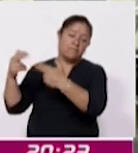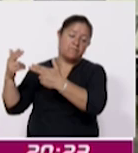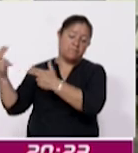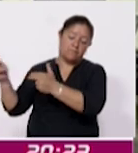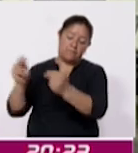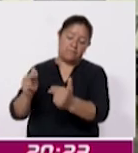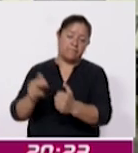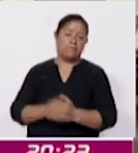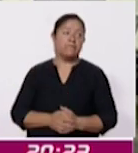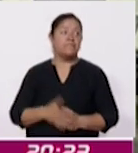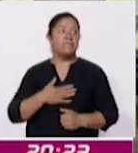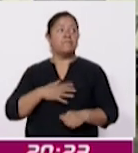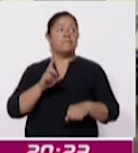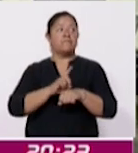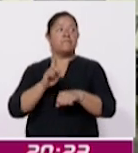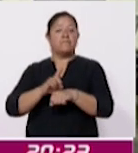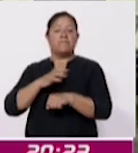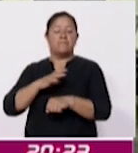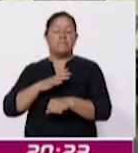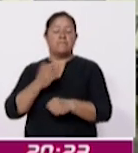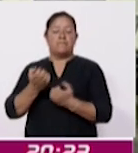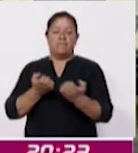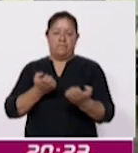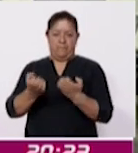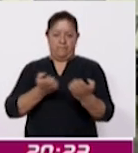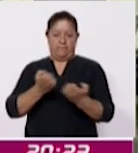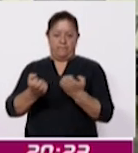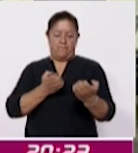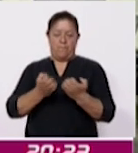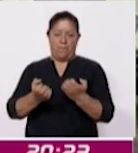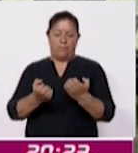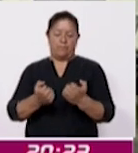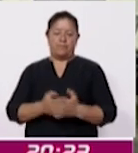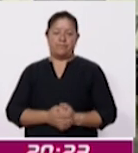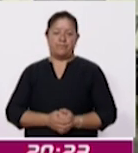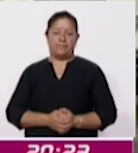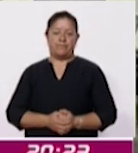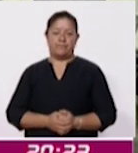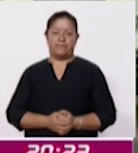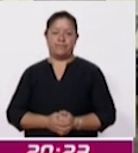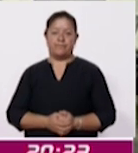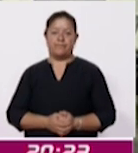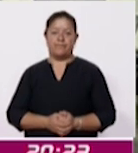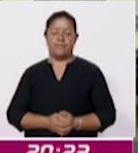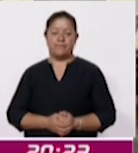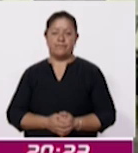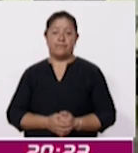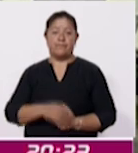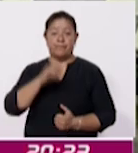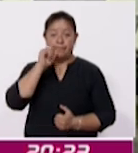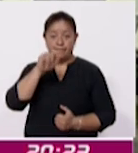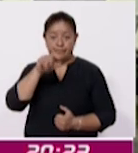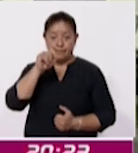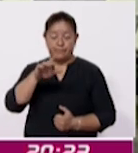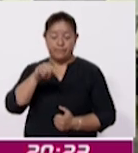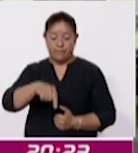preparamos físicamente, hacemos acondicionamiento físico, también con los equipos que tenemos aquí nos